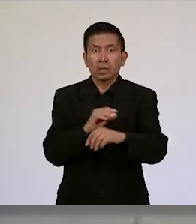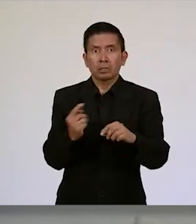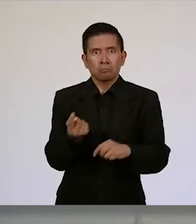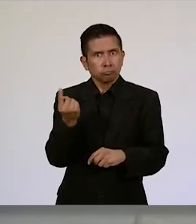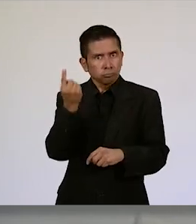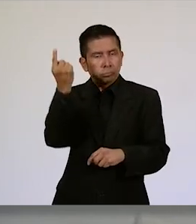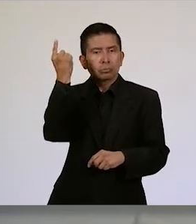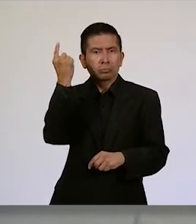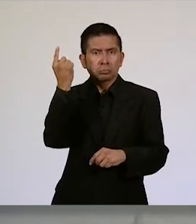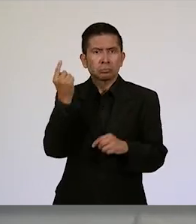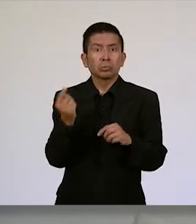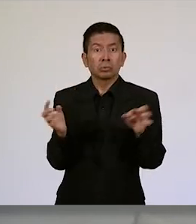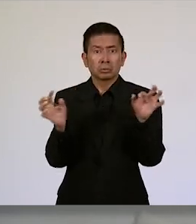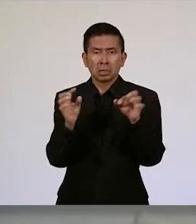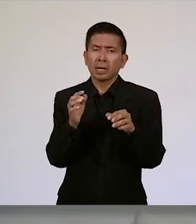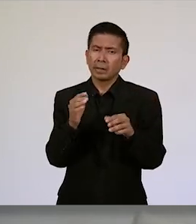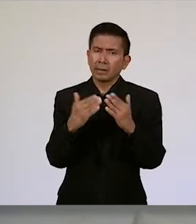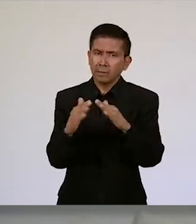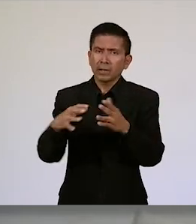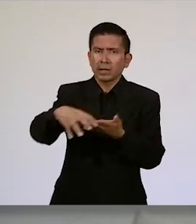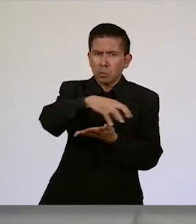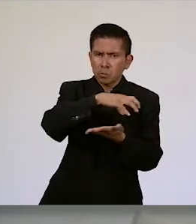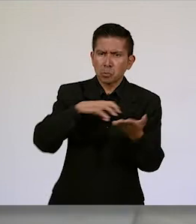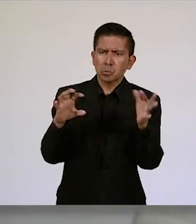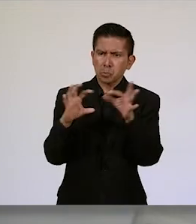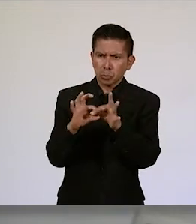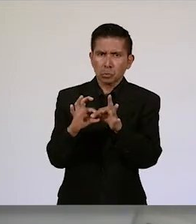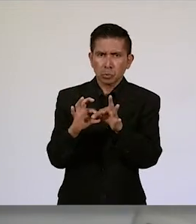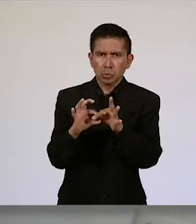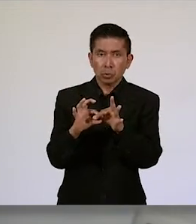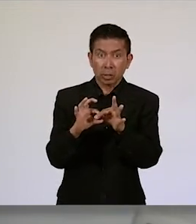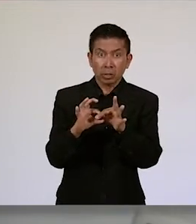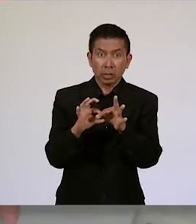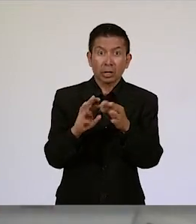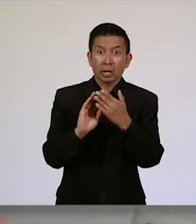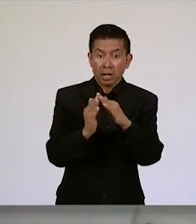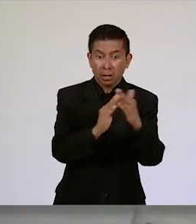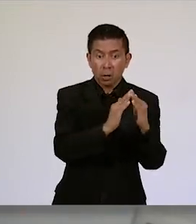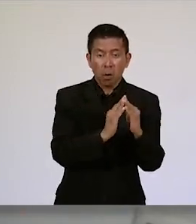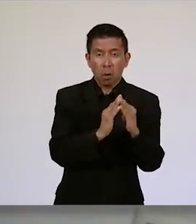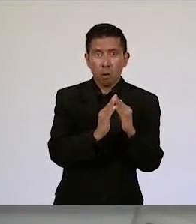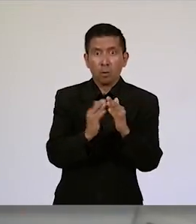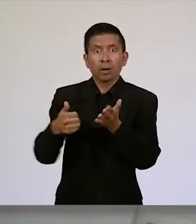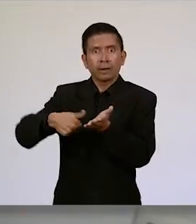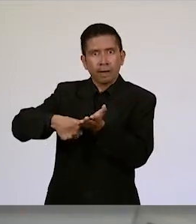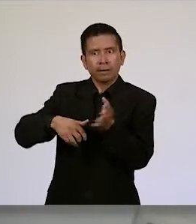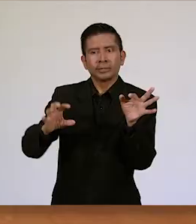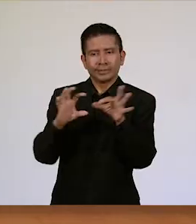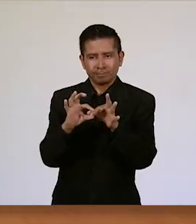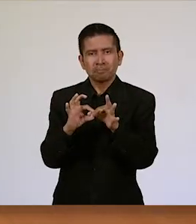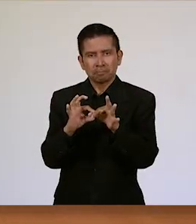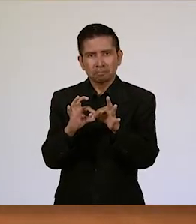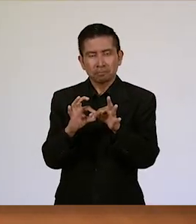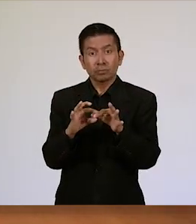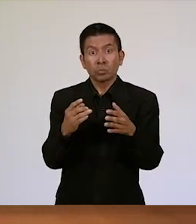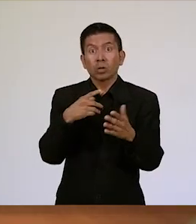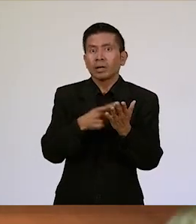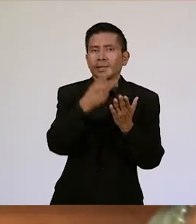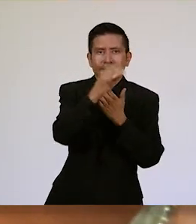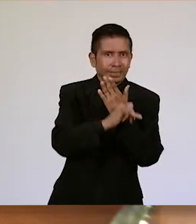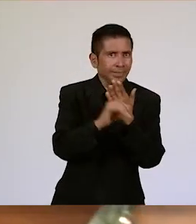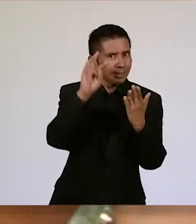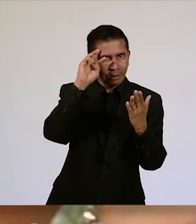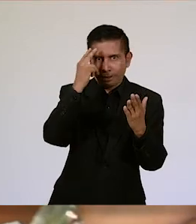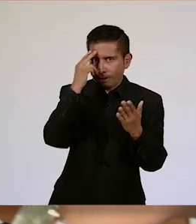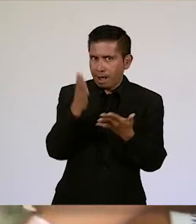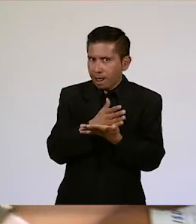ha mejorado la relación en algunos municipios, esa relación asociada entre comunidad y autoridad, porque este proyecto